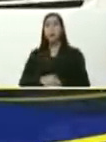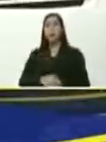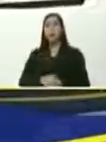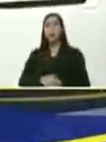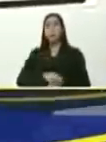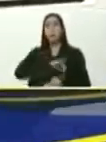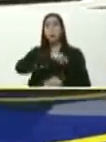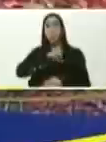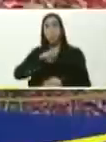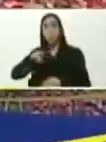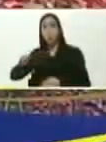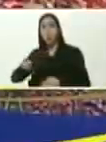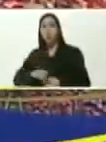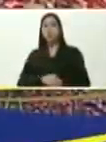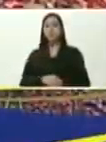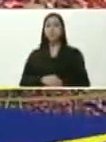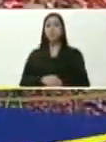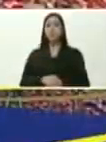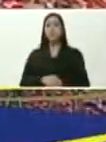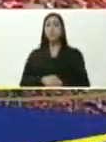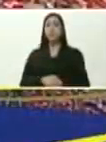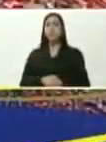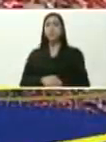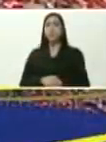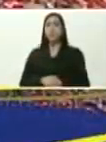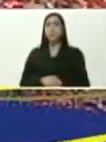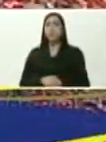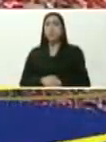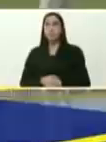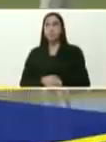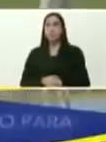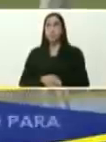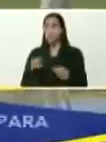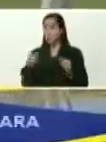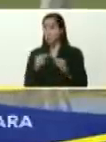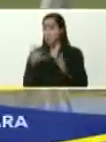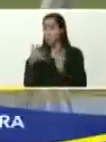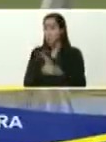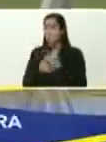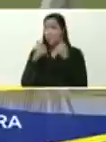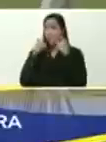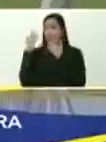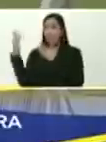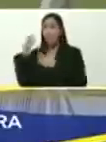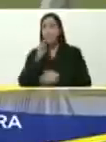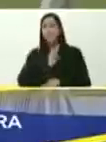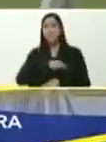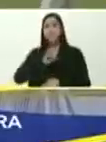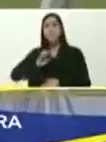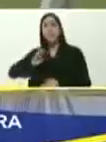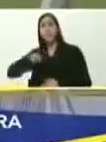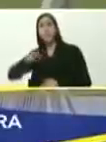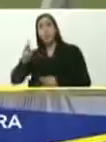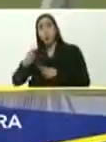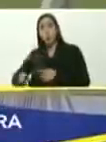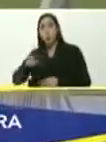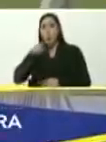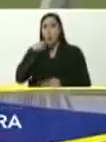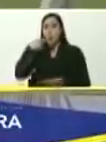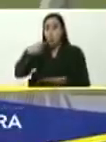Vicente Rangel Avalos, lo conocen como Pepe Rangel, nuestro querido